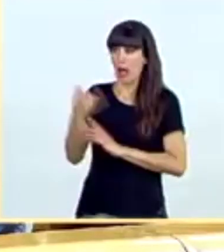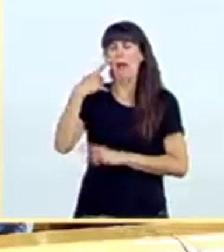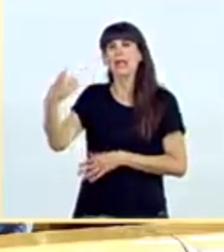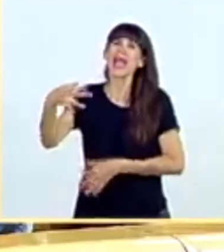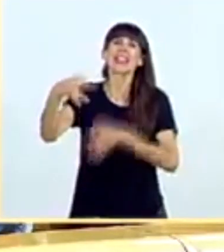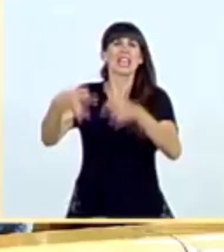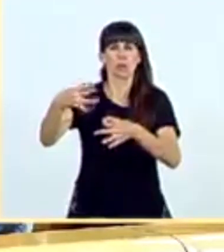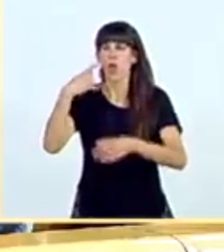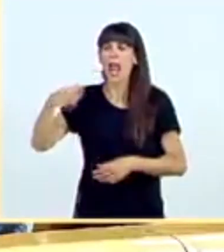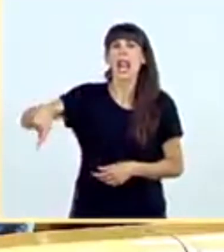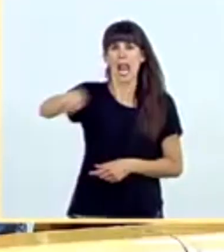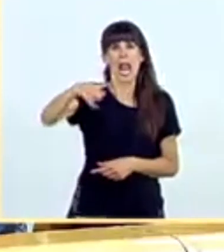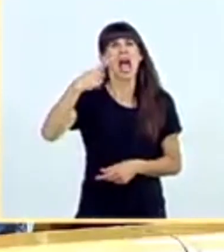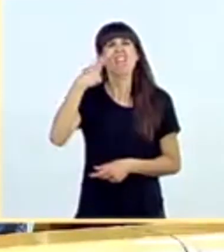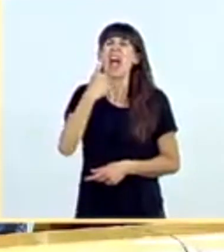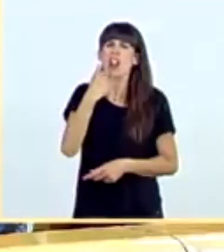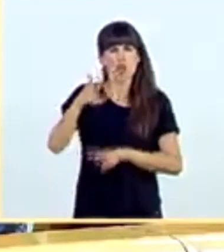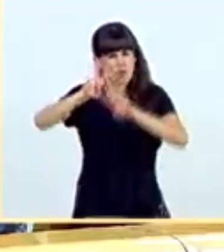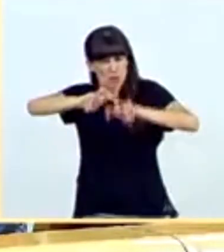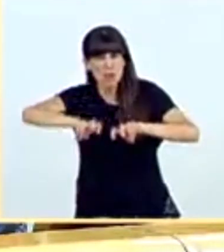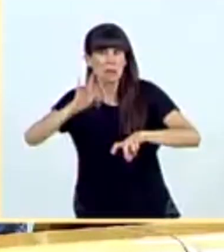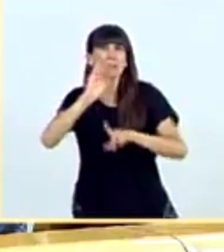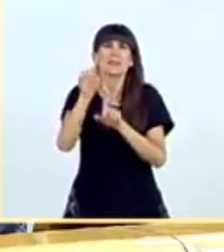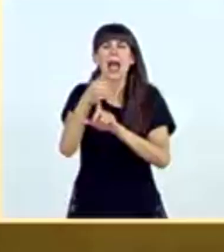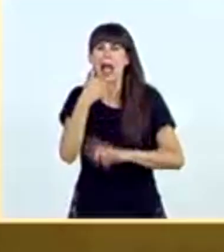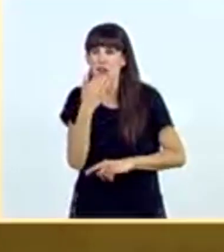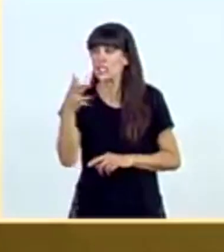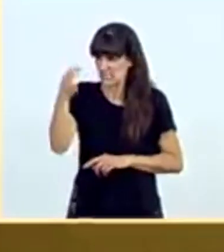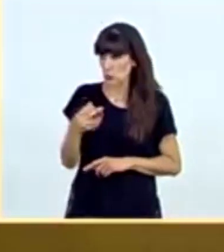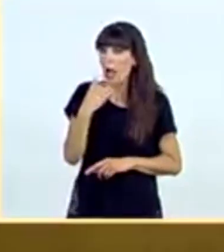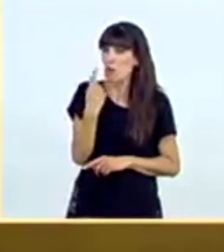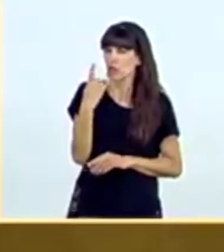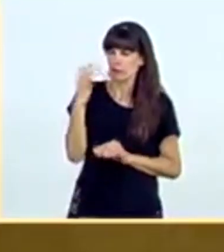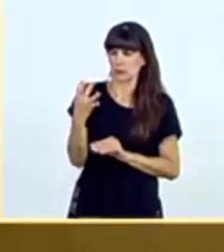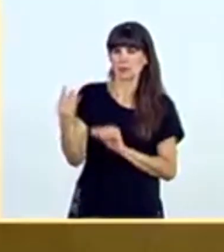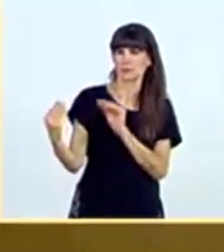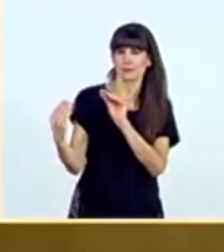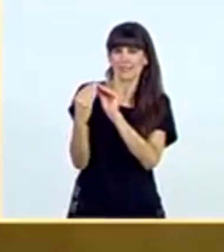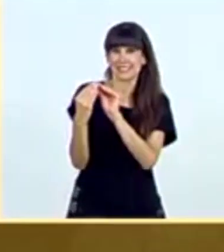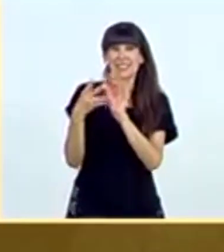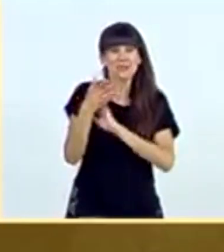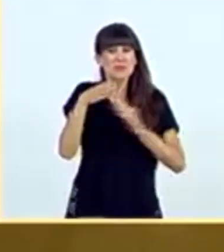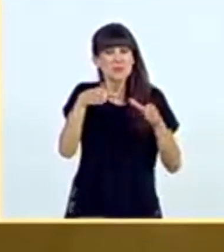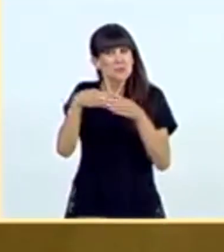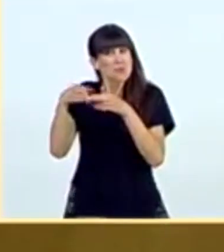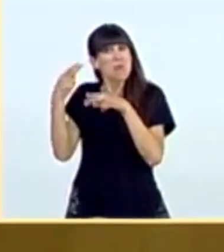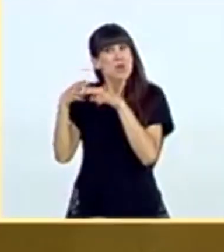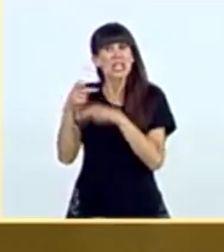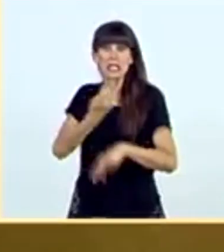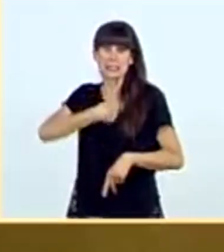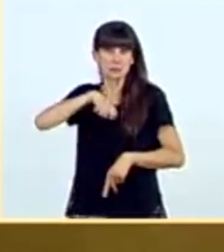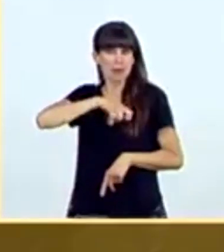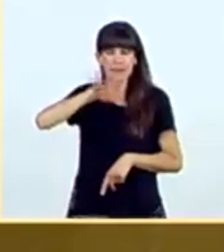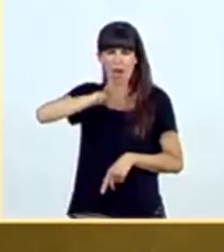esta vez consiguen encontrar algo. Hay algo en lo que usted seguro que está de acuerdo conmigo. A pocas formaciones políticas en España se les ha